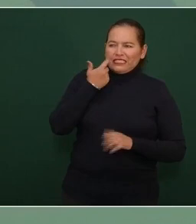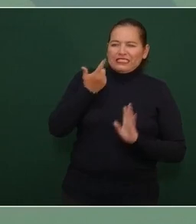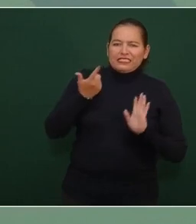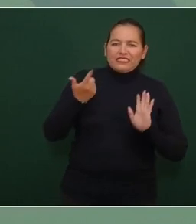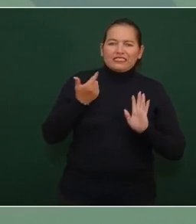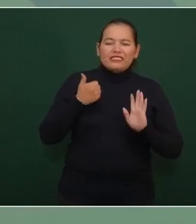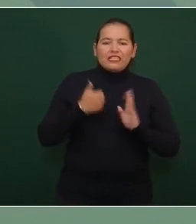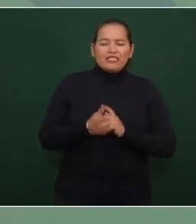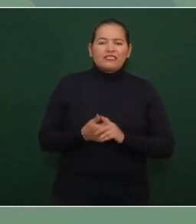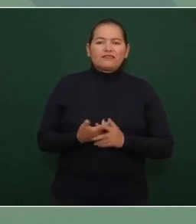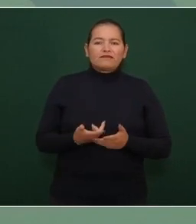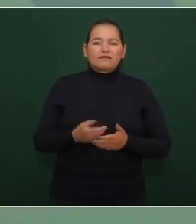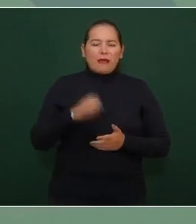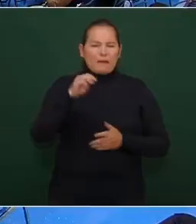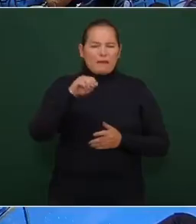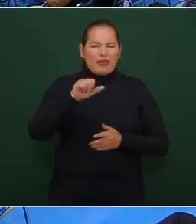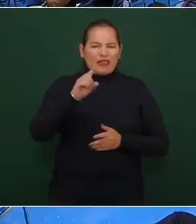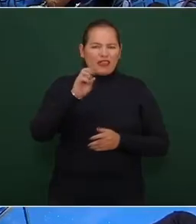al contrario